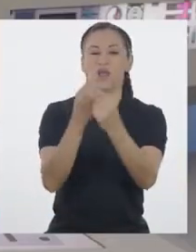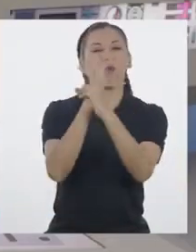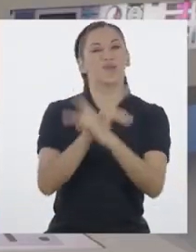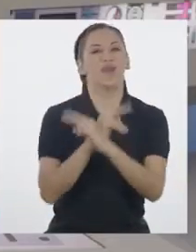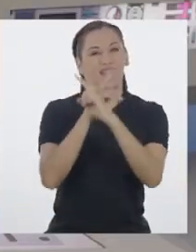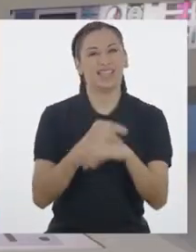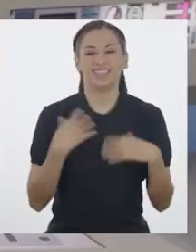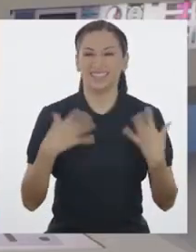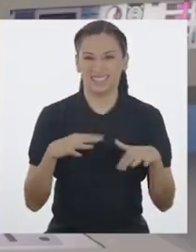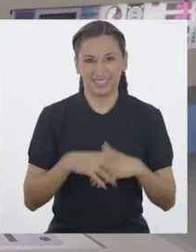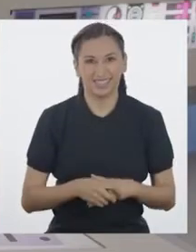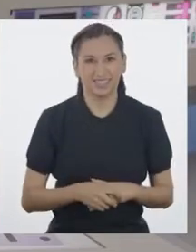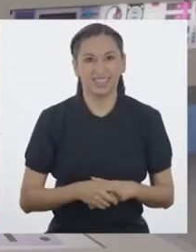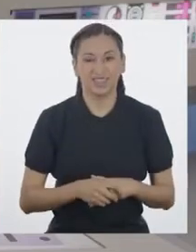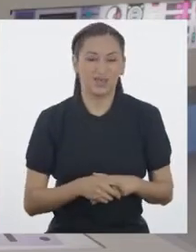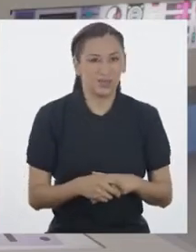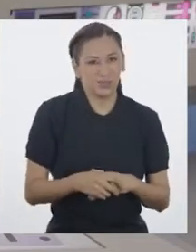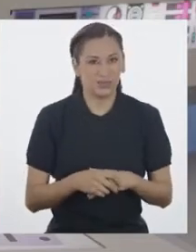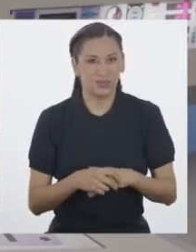Vizcacha!